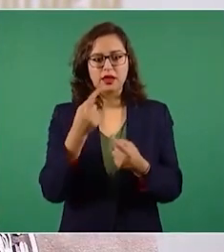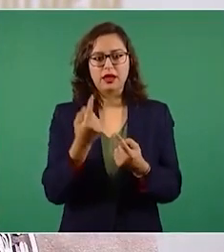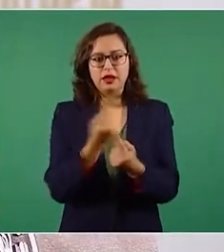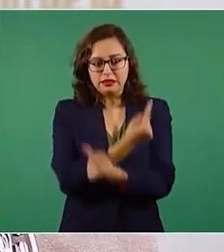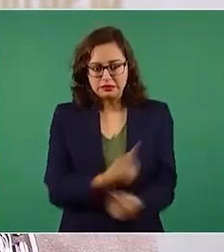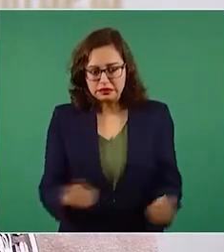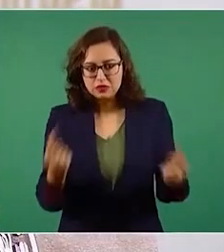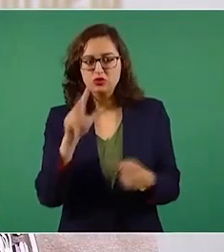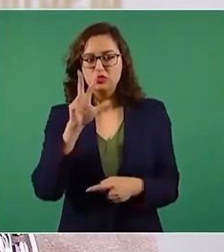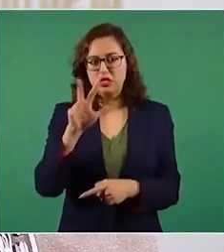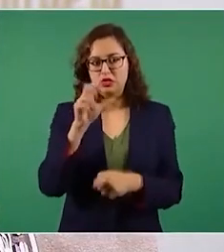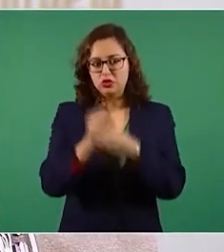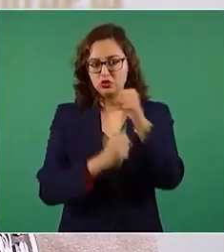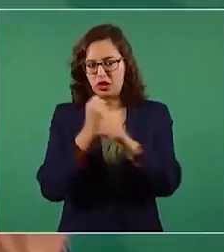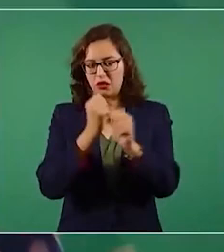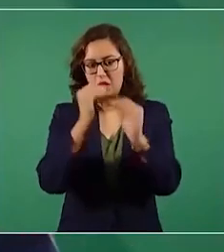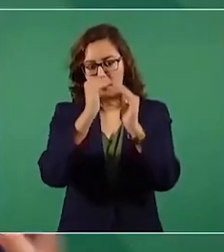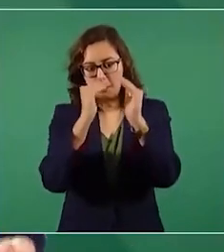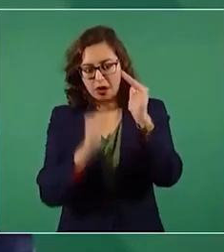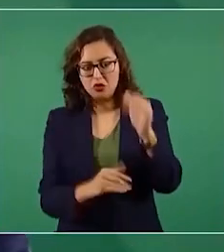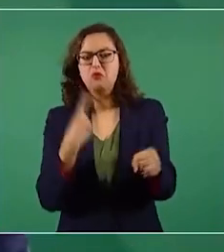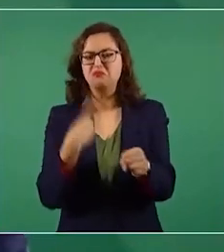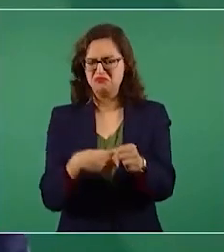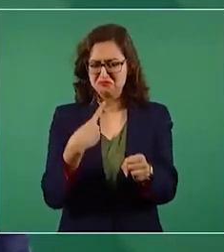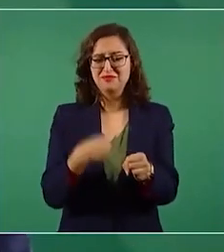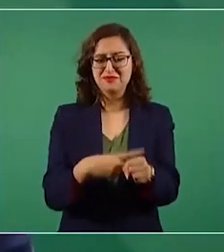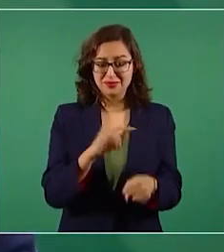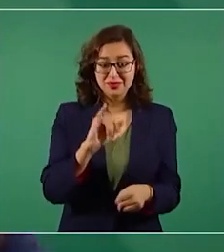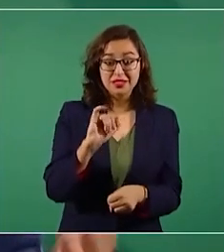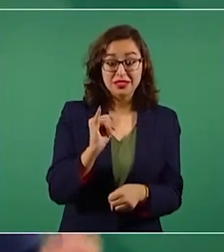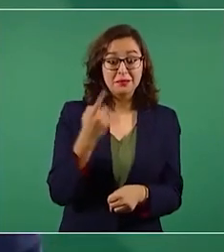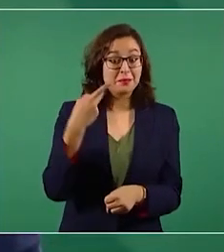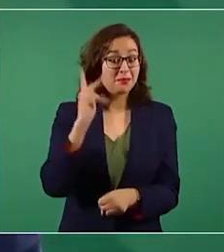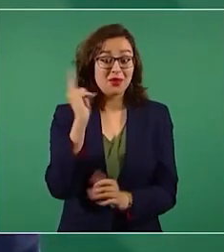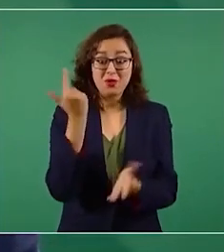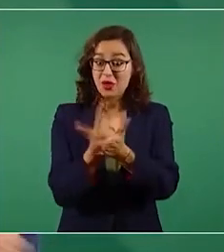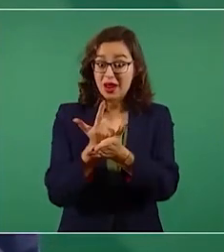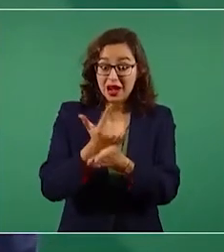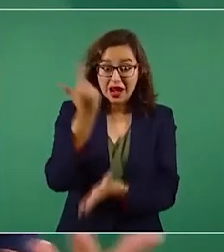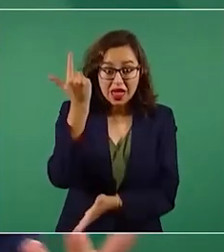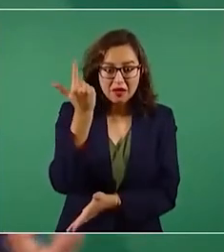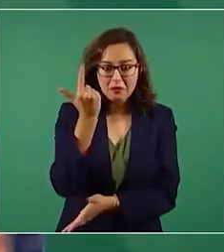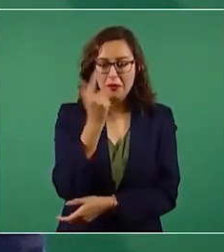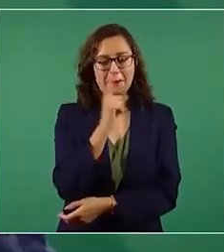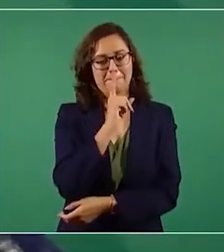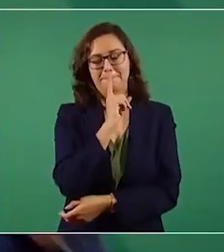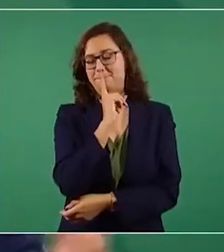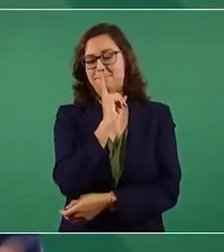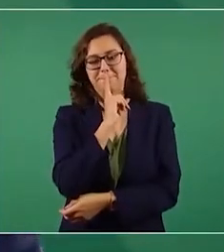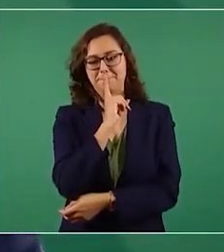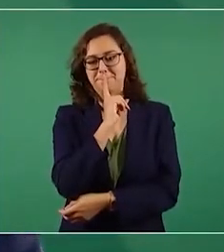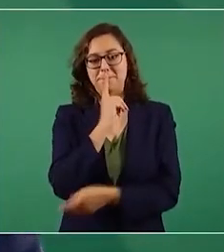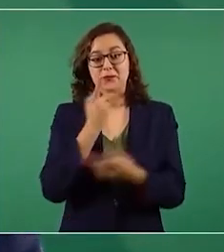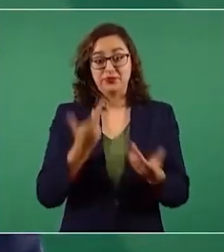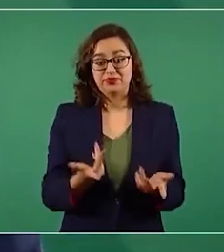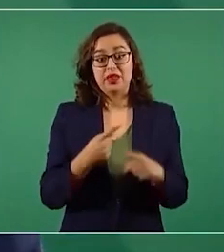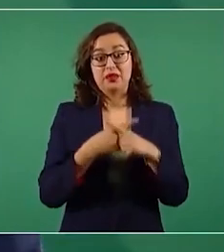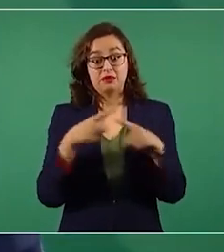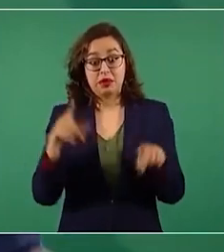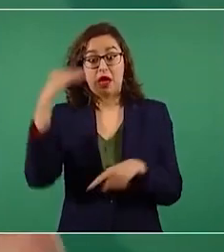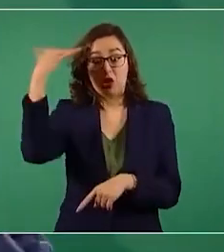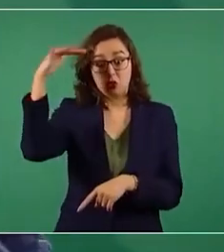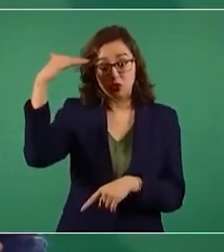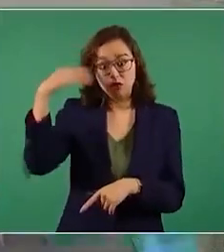graves con una magnitud como se presentan en las personas adultas intermedias o adultas